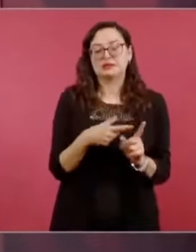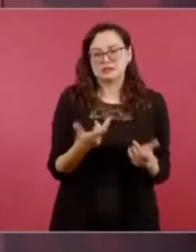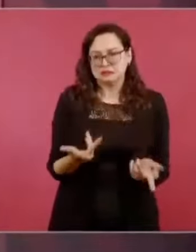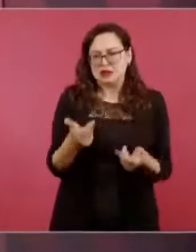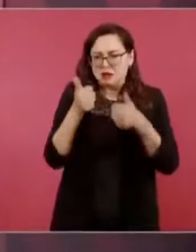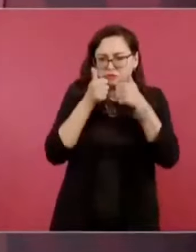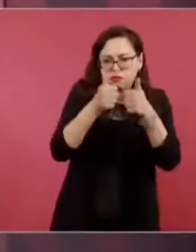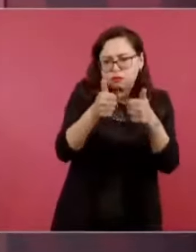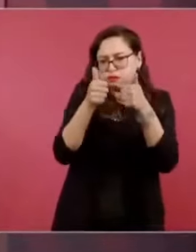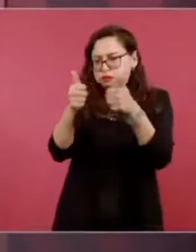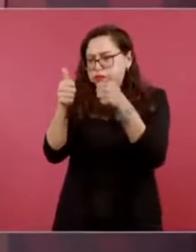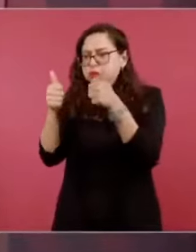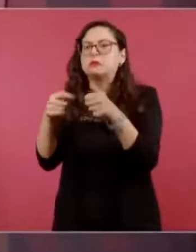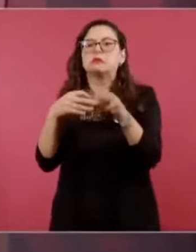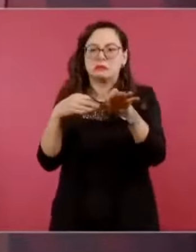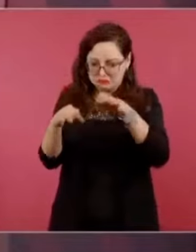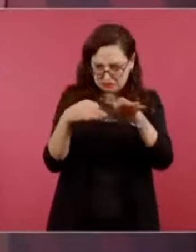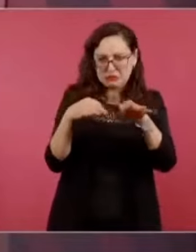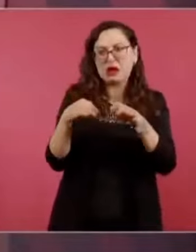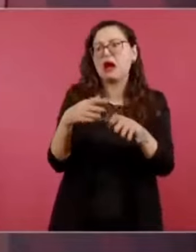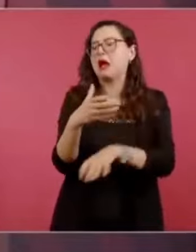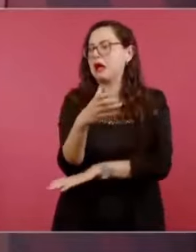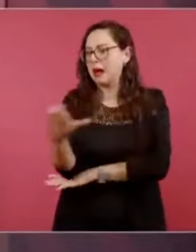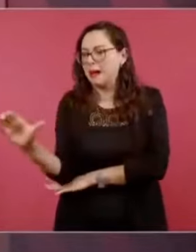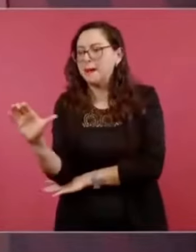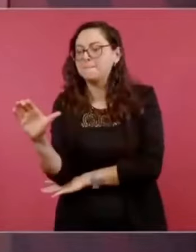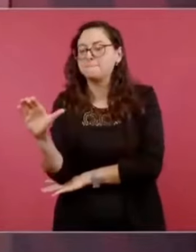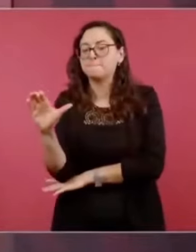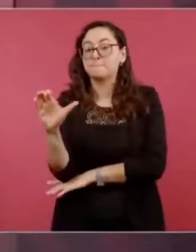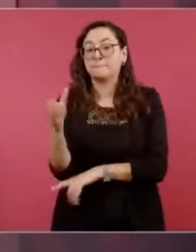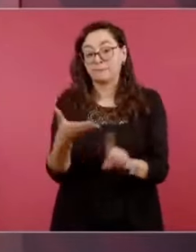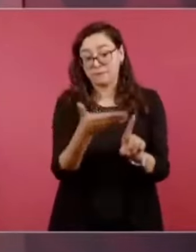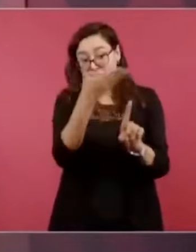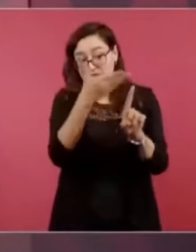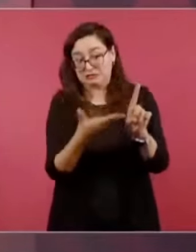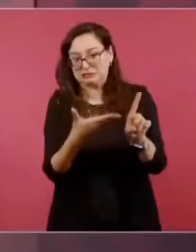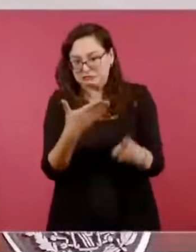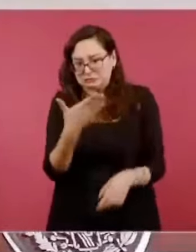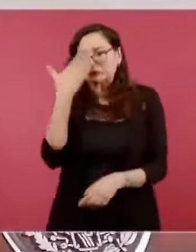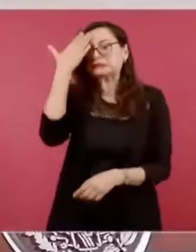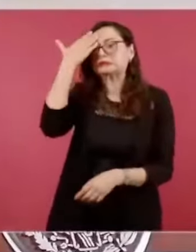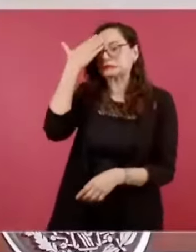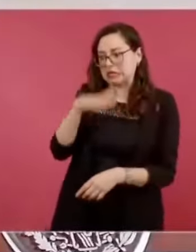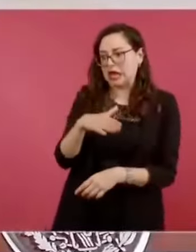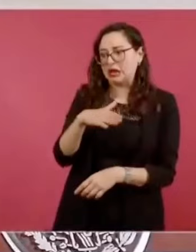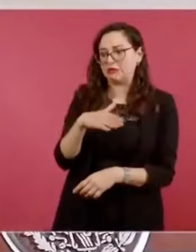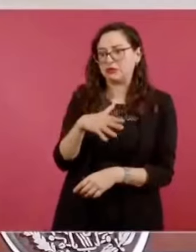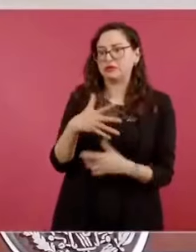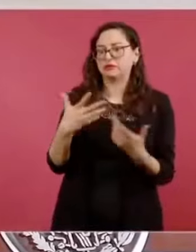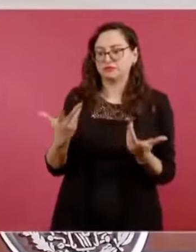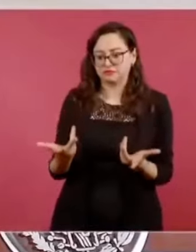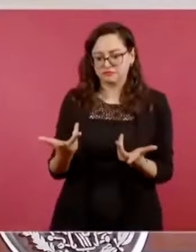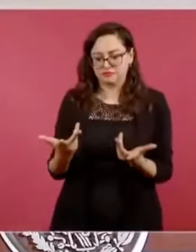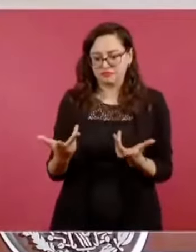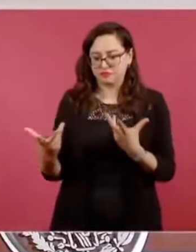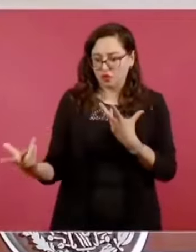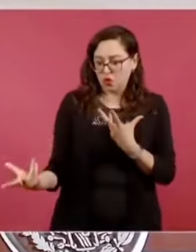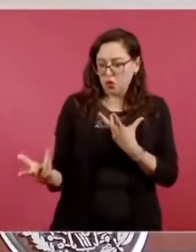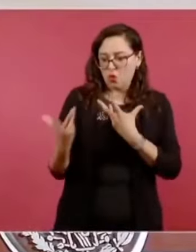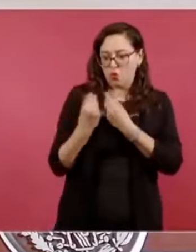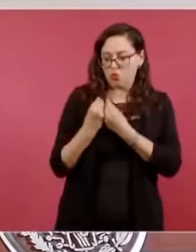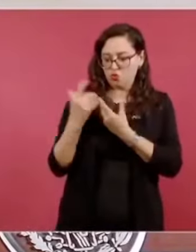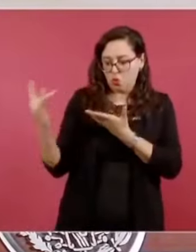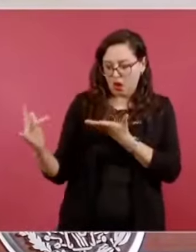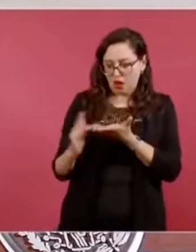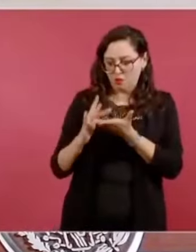y obreros. El presidente sabía que la única manera de contar con el pueblo